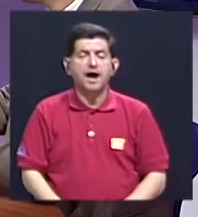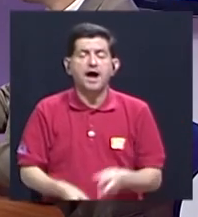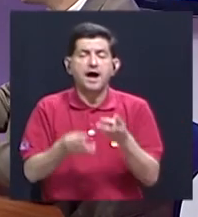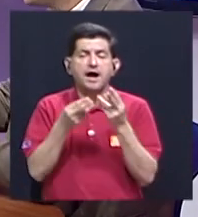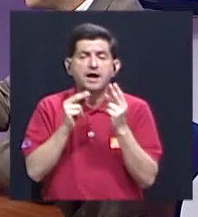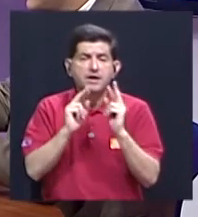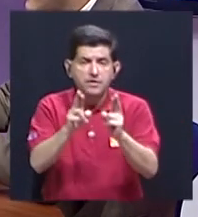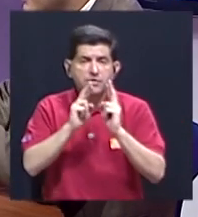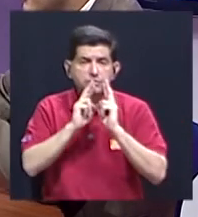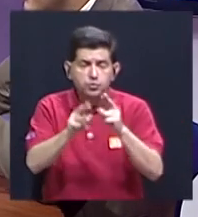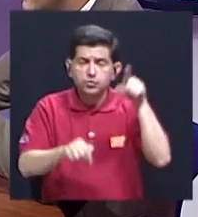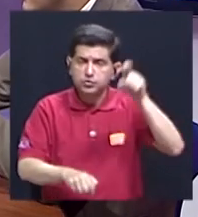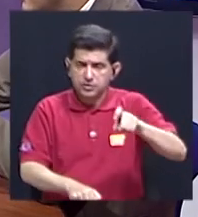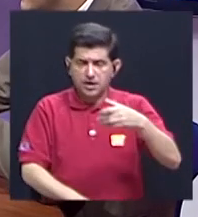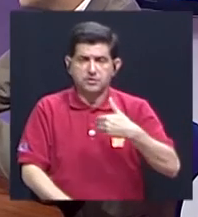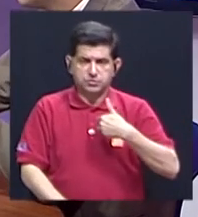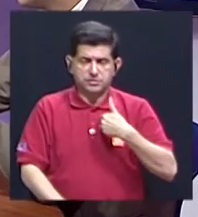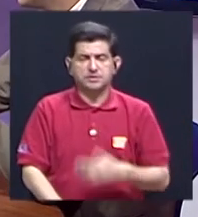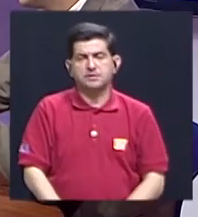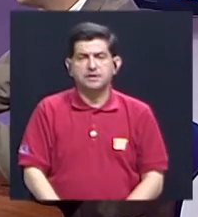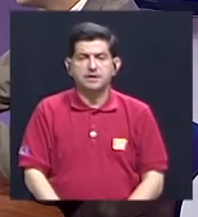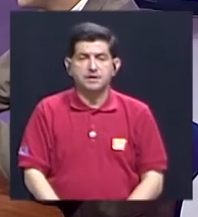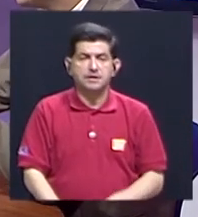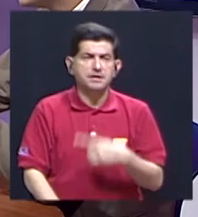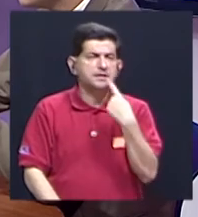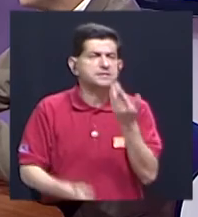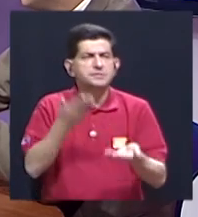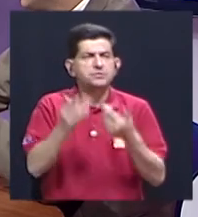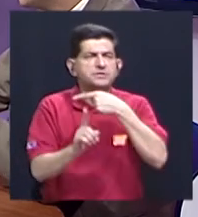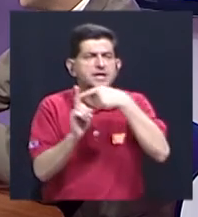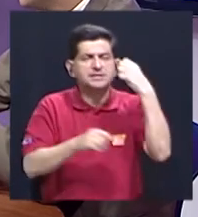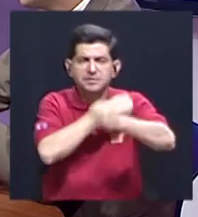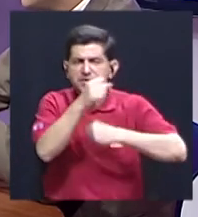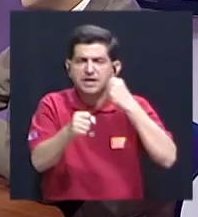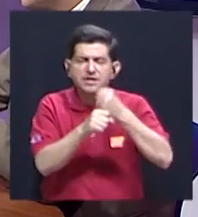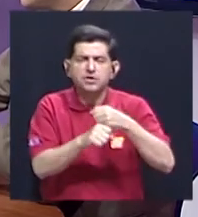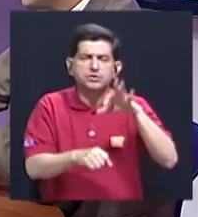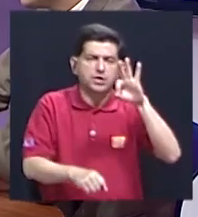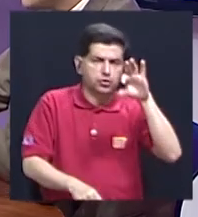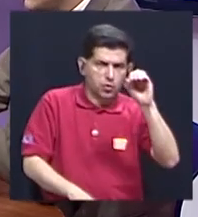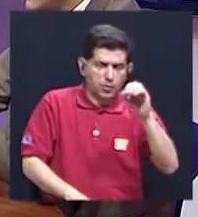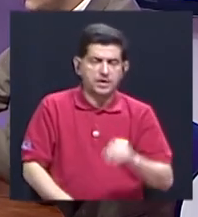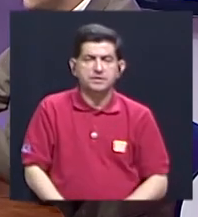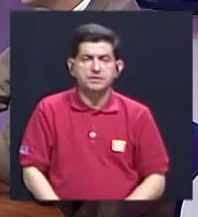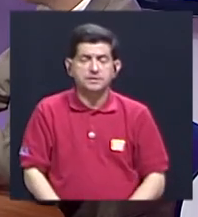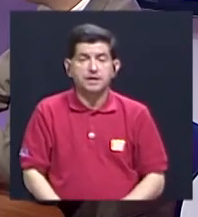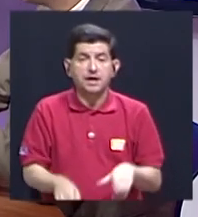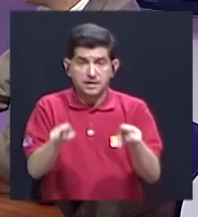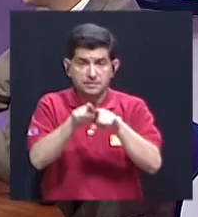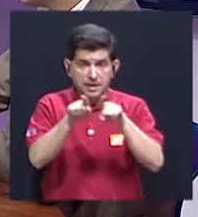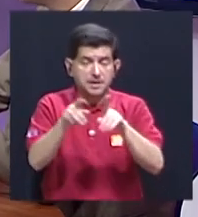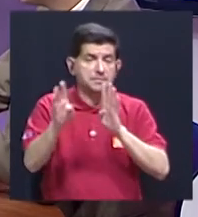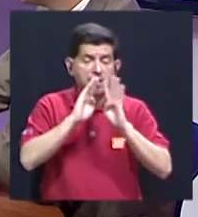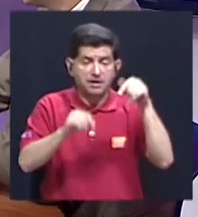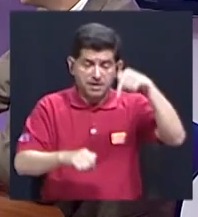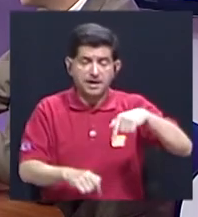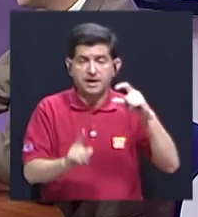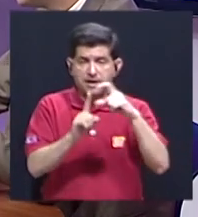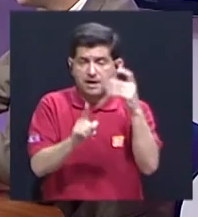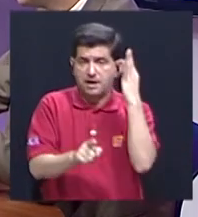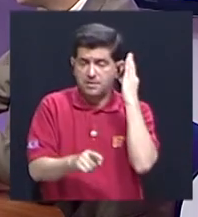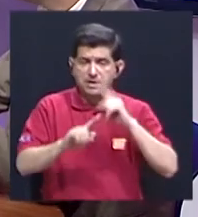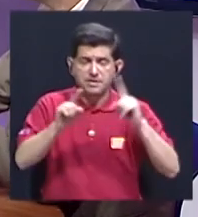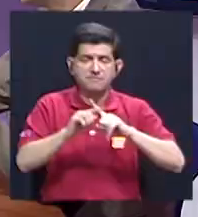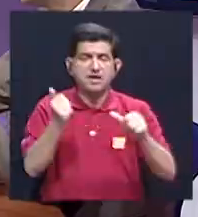fruto de lo que en ese momento se necesitaba. Estamos hablando de mediados de los noventas. Inclusive, recientemente tuvimos la oportunidad de conversar en Palabra de Mujer con